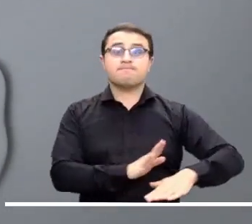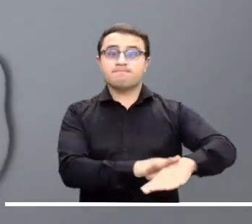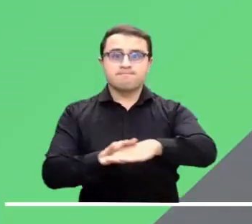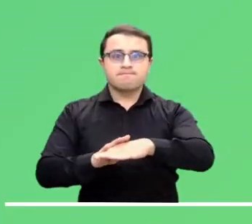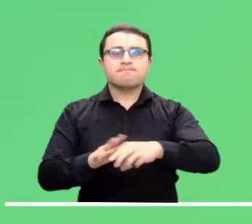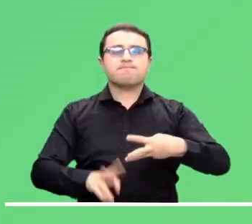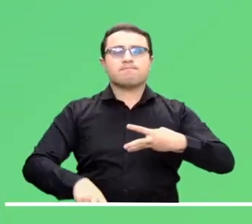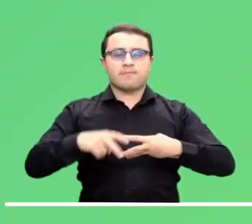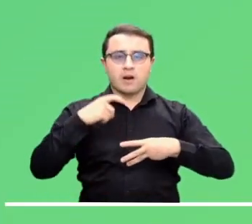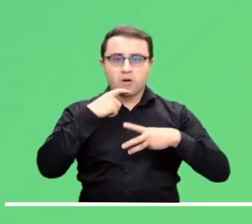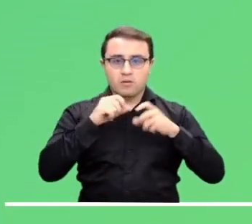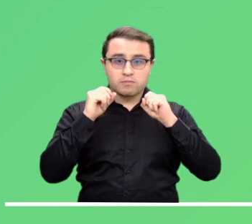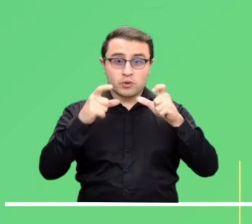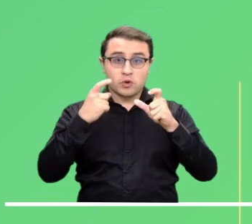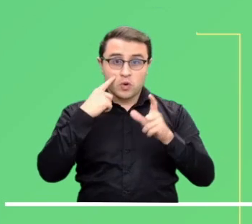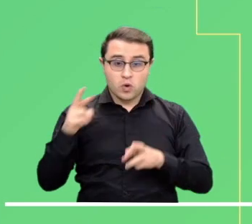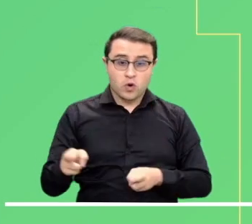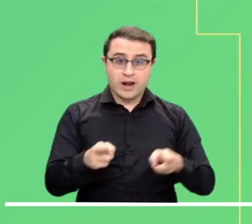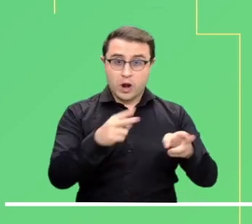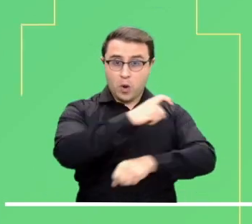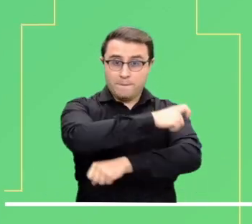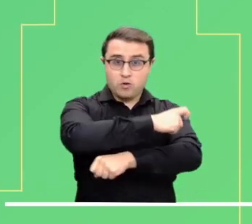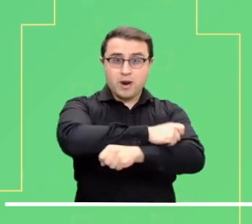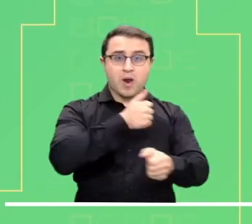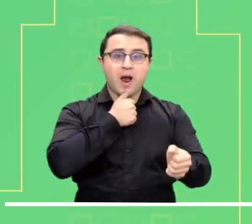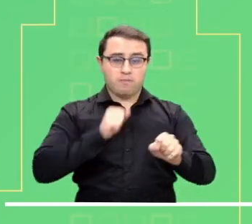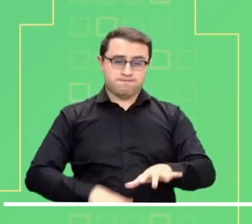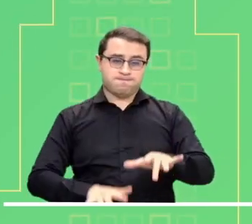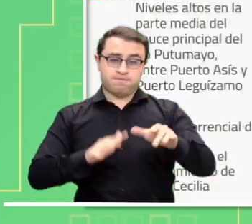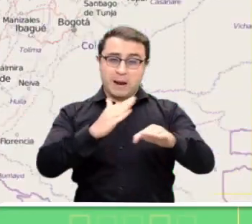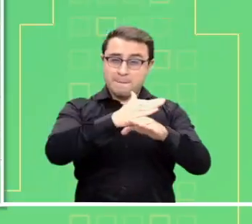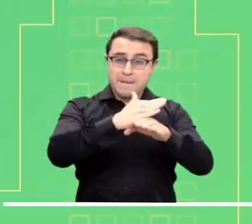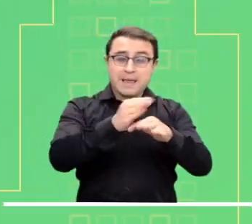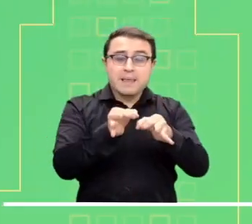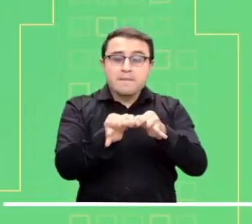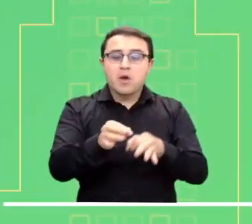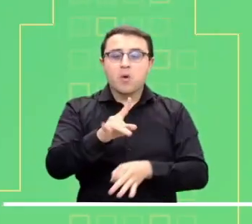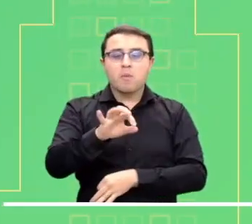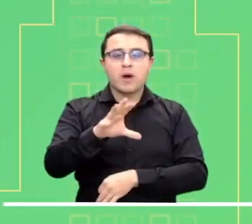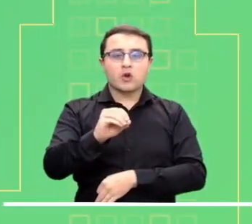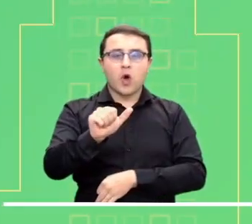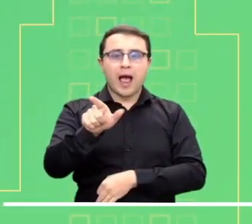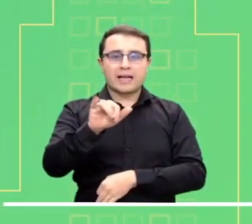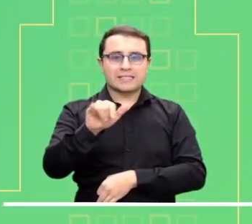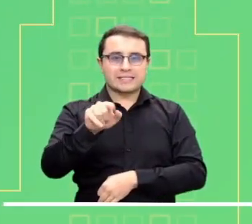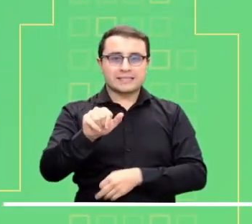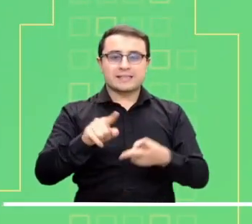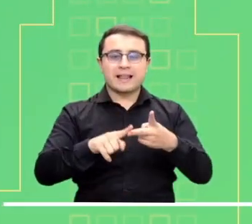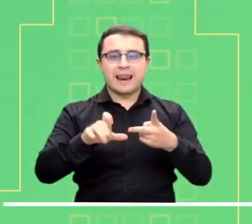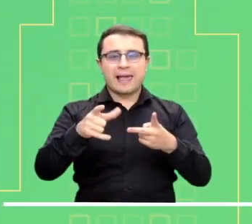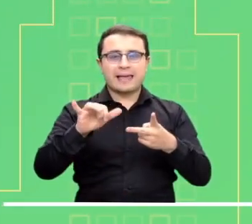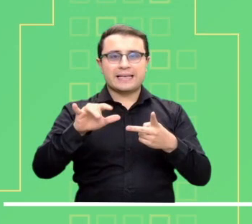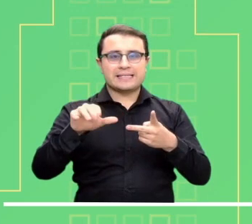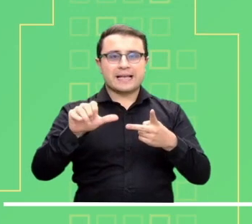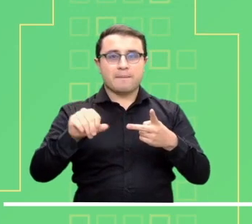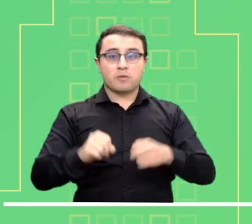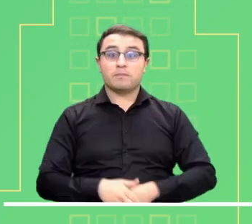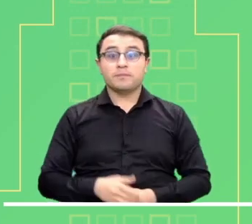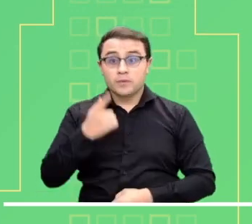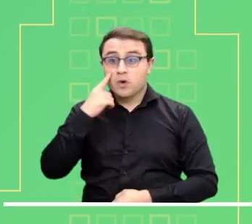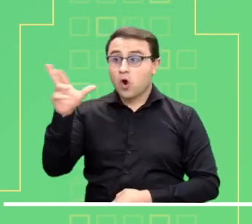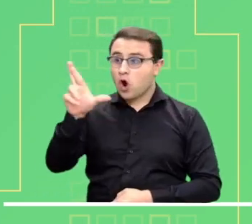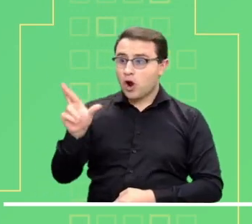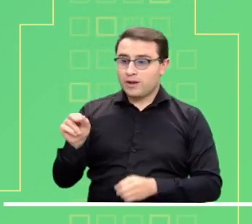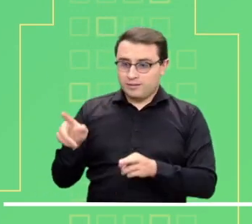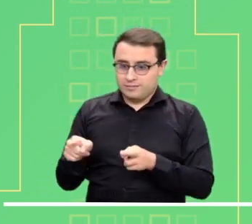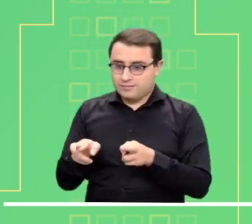11 grados. Veamos ahora las alertas que se encuentran activas. Alerta roja por niveles altos en la parte media del cauce principal del río